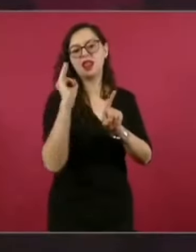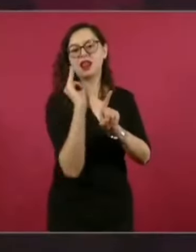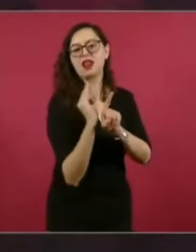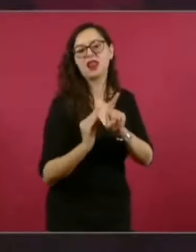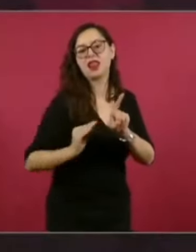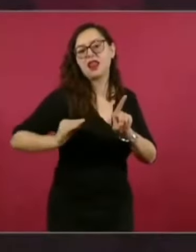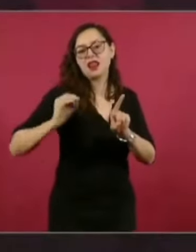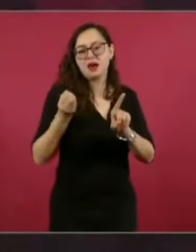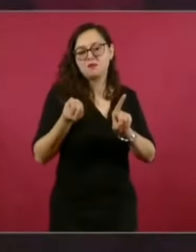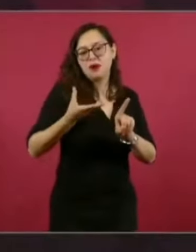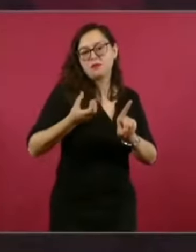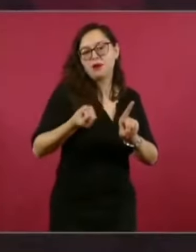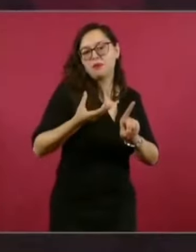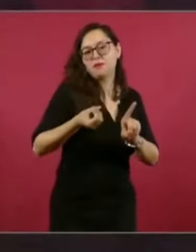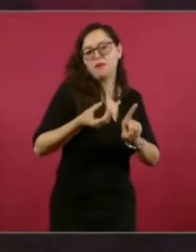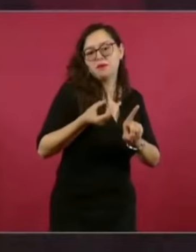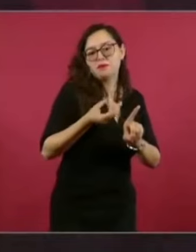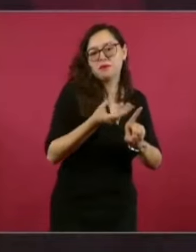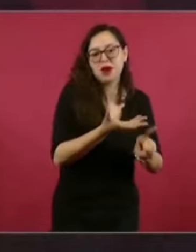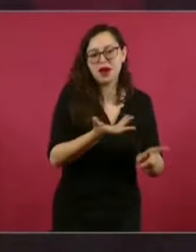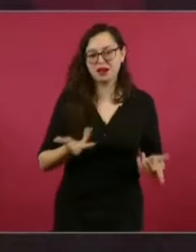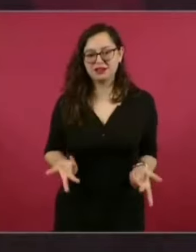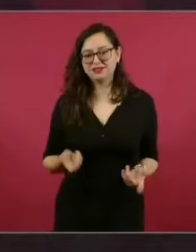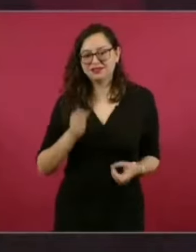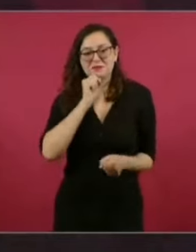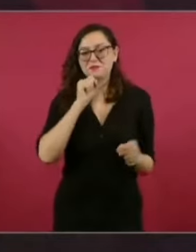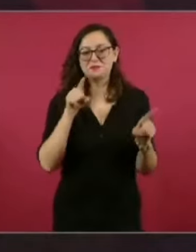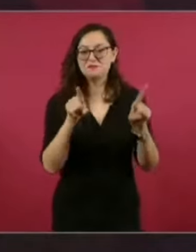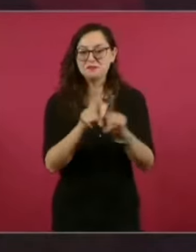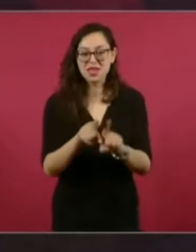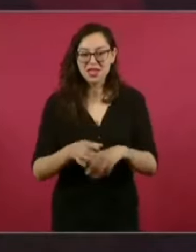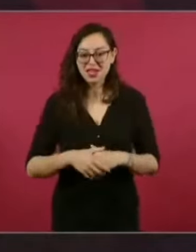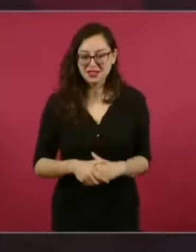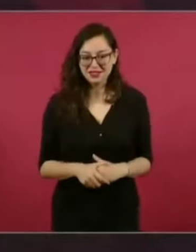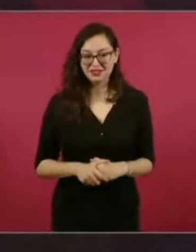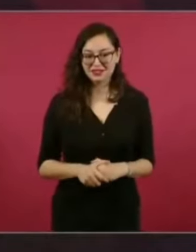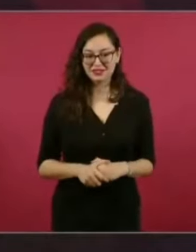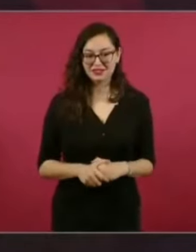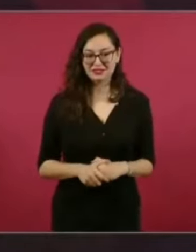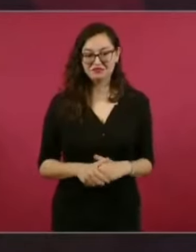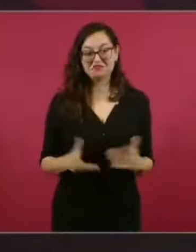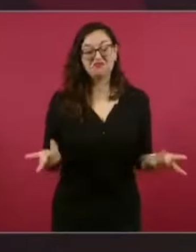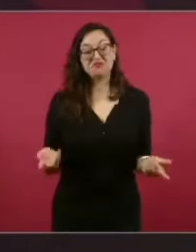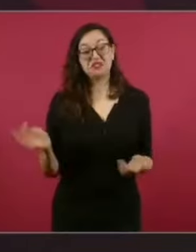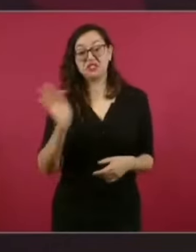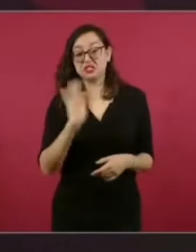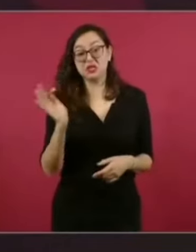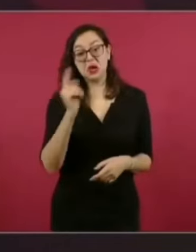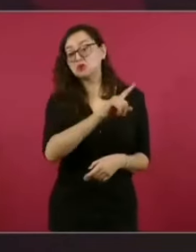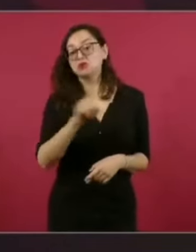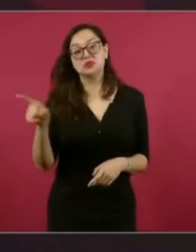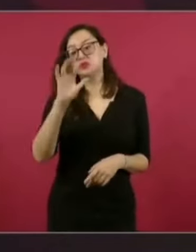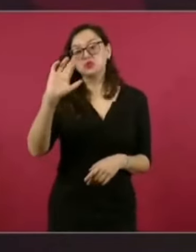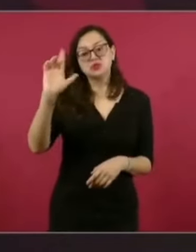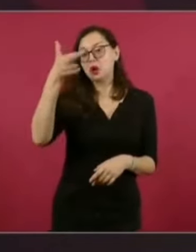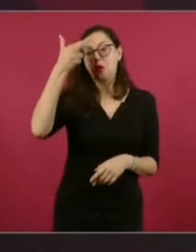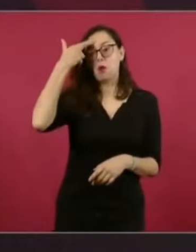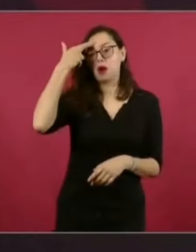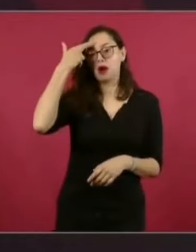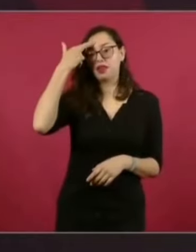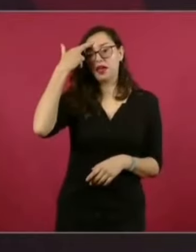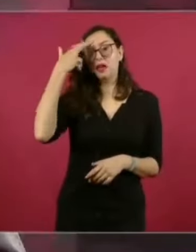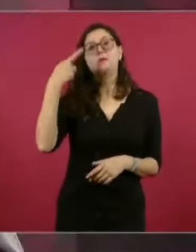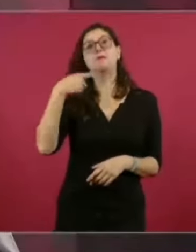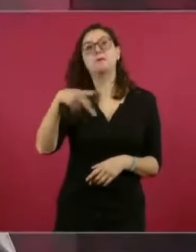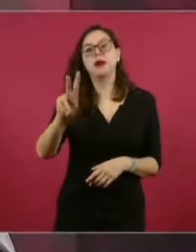ustedes… y así hay varias cosas. No sé